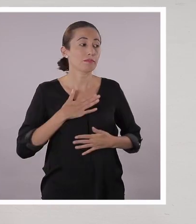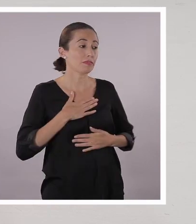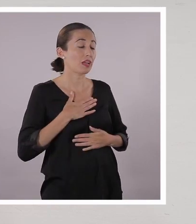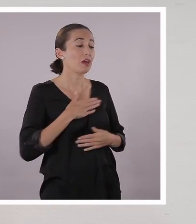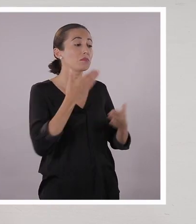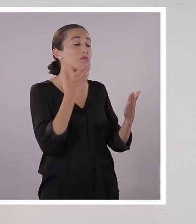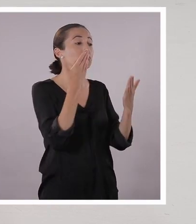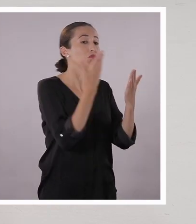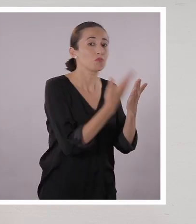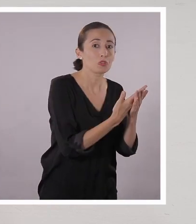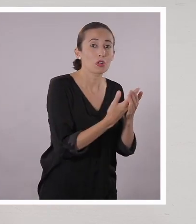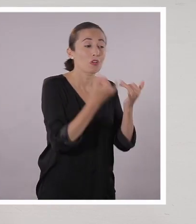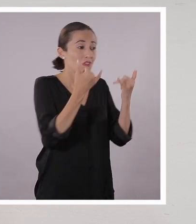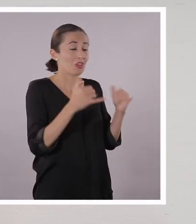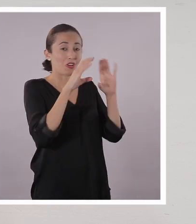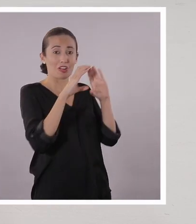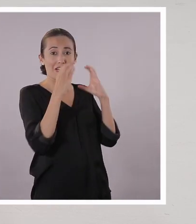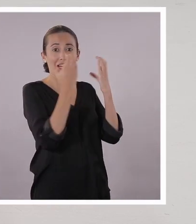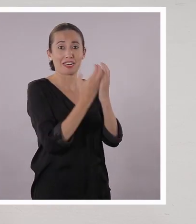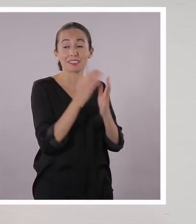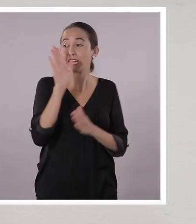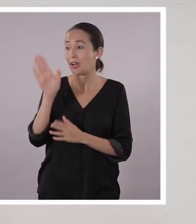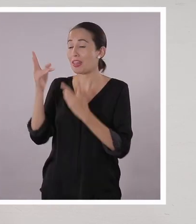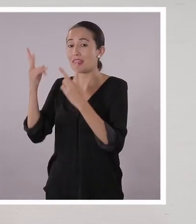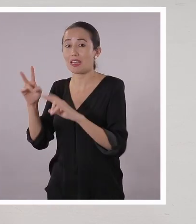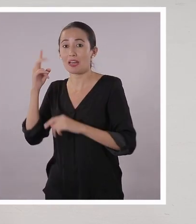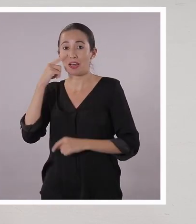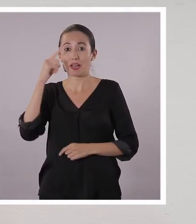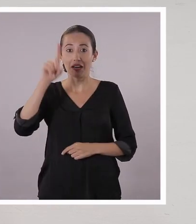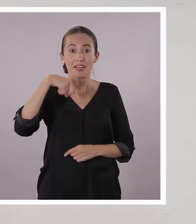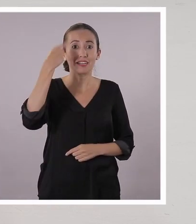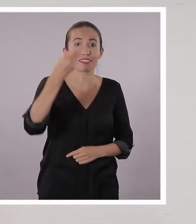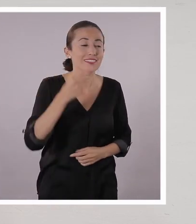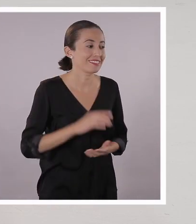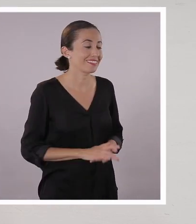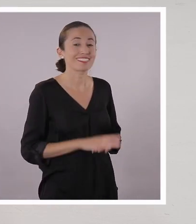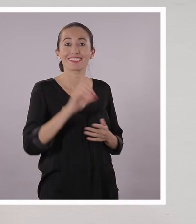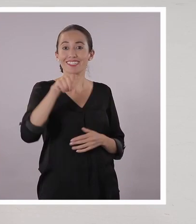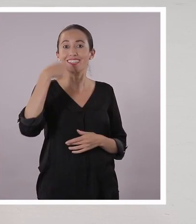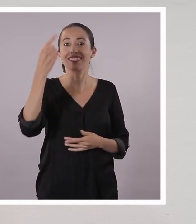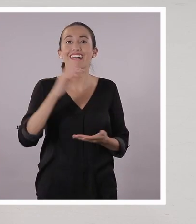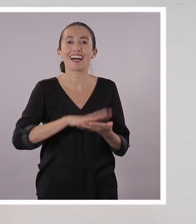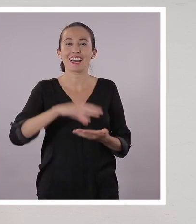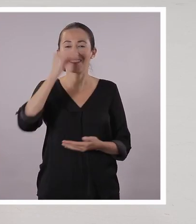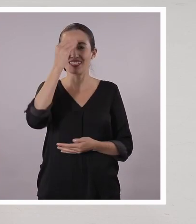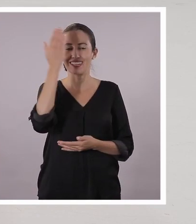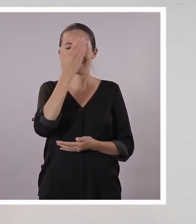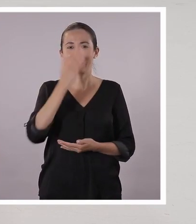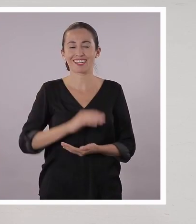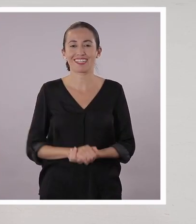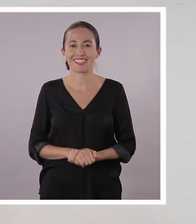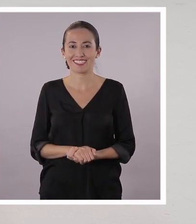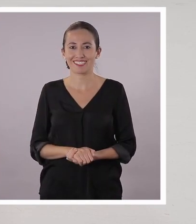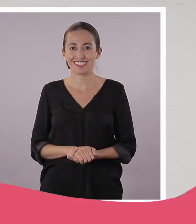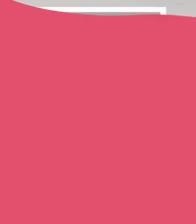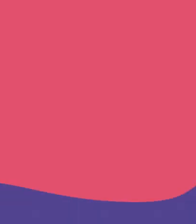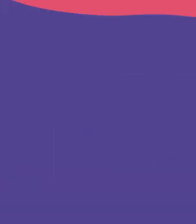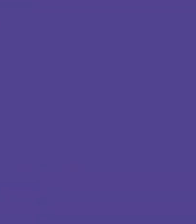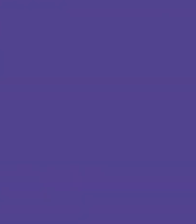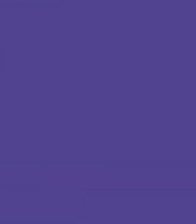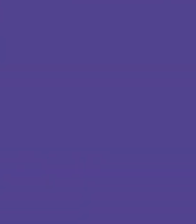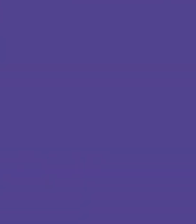Profe, muchísimas gracias por la clase de hoy. A ti, Nelly. Nos vemos entonces en el próximo programa. Nos vemos en el próximo... Aprender la Tele.